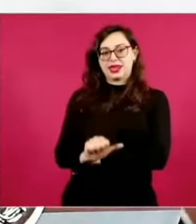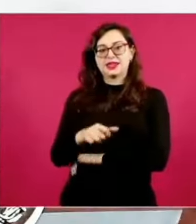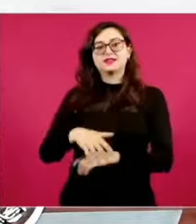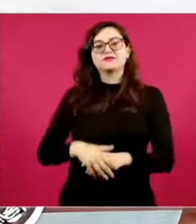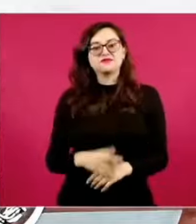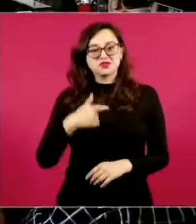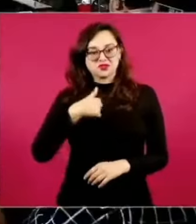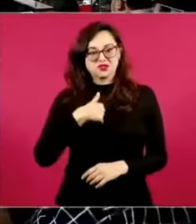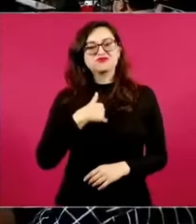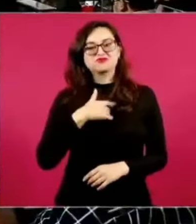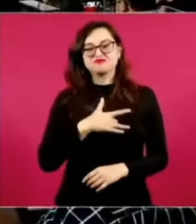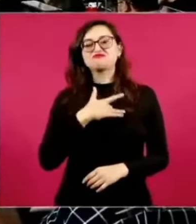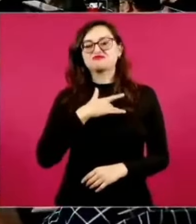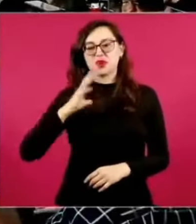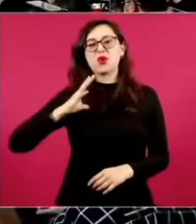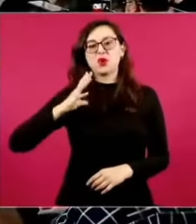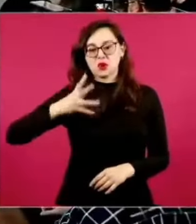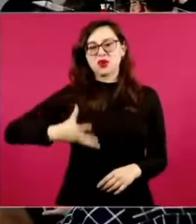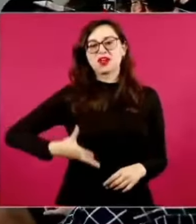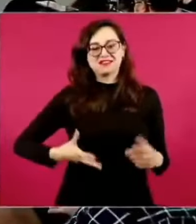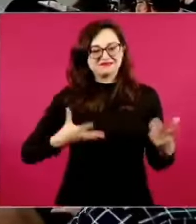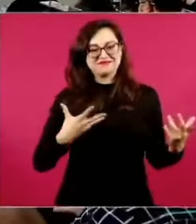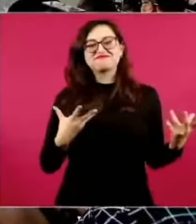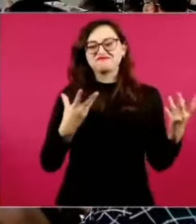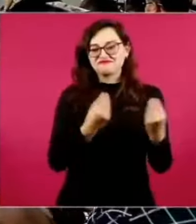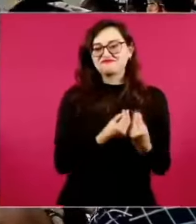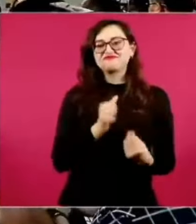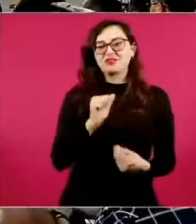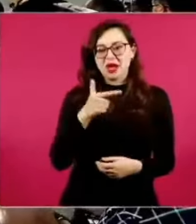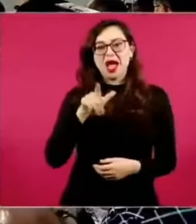estar con Obrador. Ahora entendí.